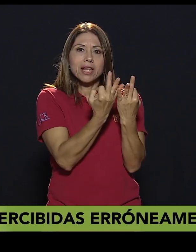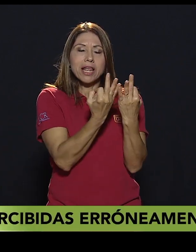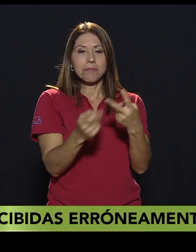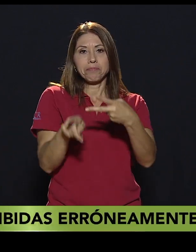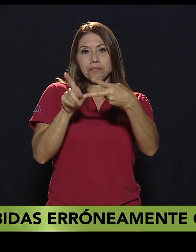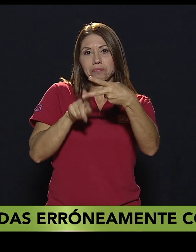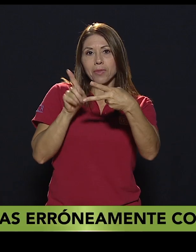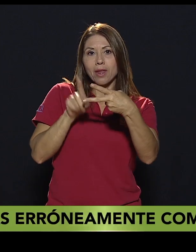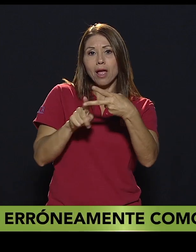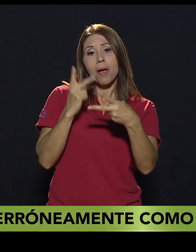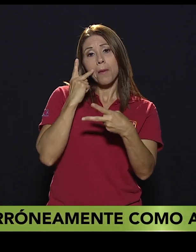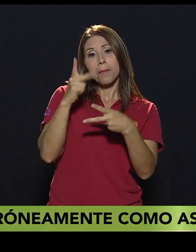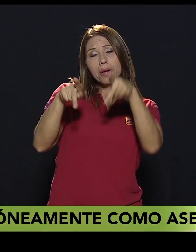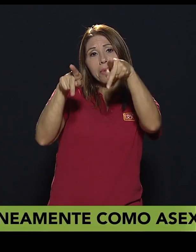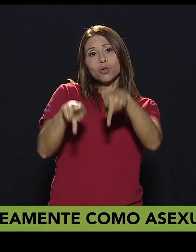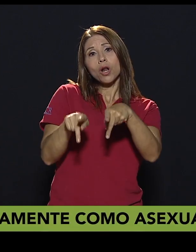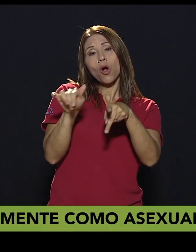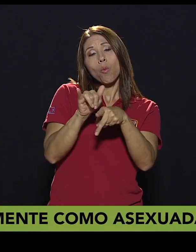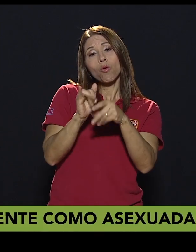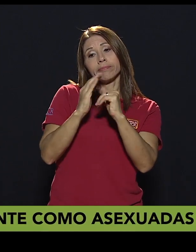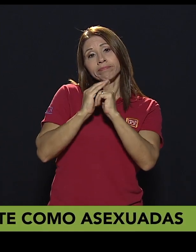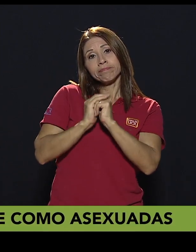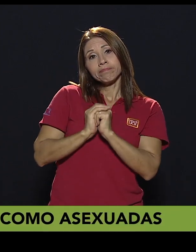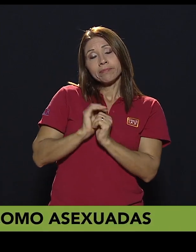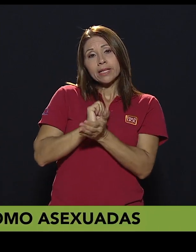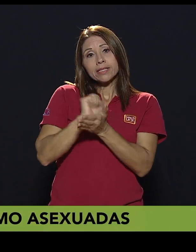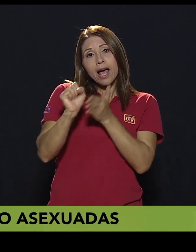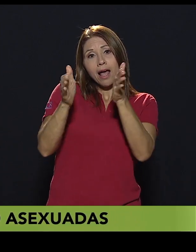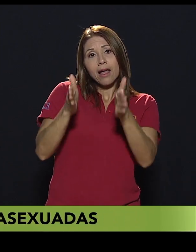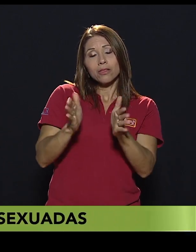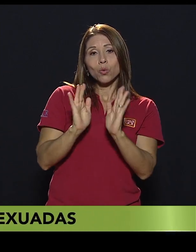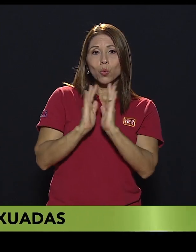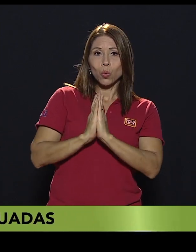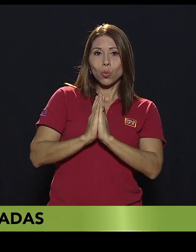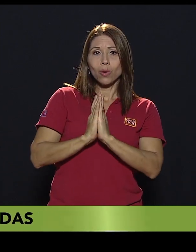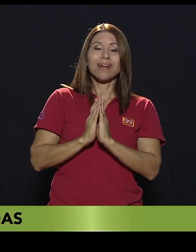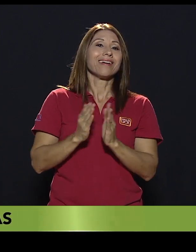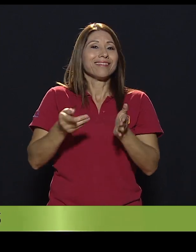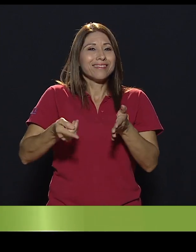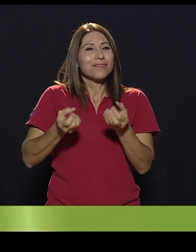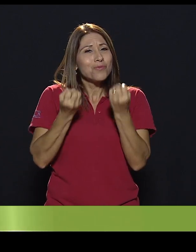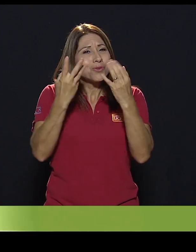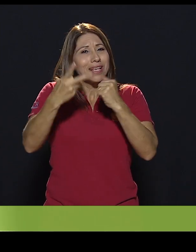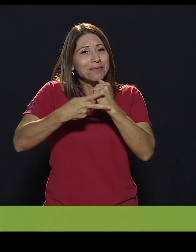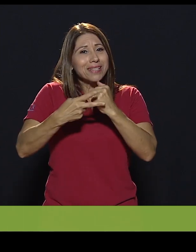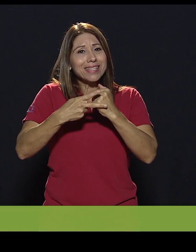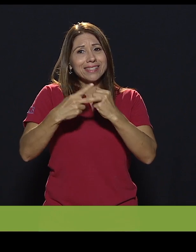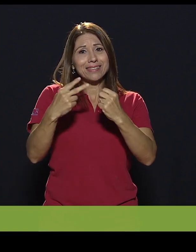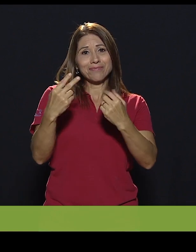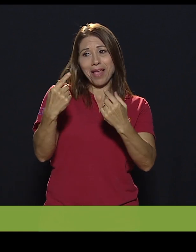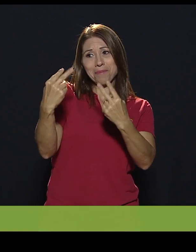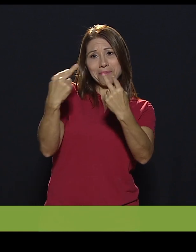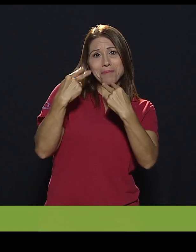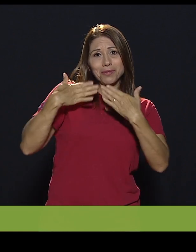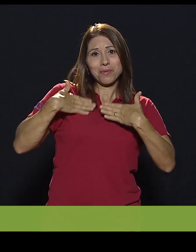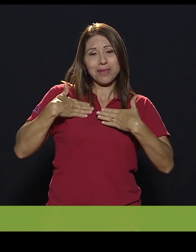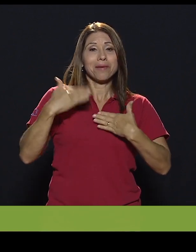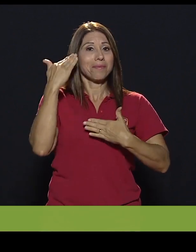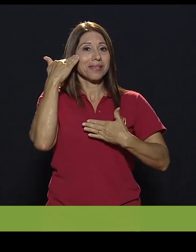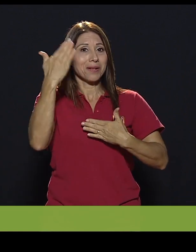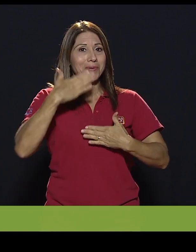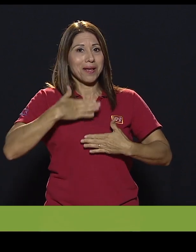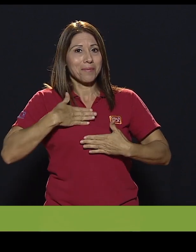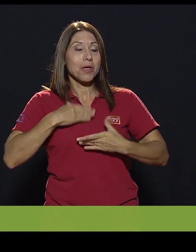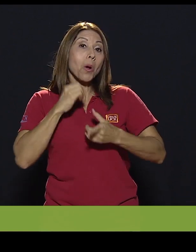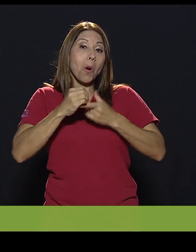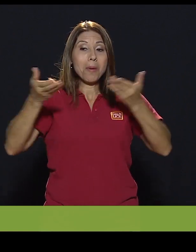lado, la santificación de esa persona, ¿verdad? De cuántas veces no me han saludado o me han presentado a alguien y esa persona